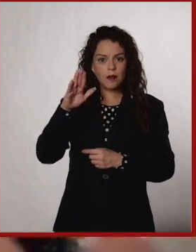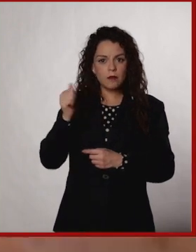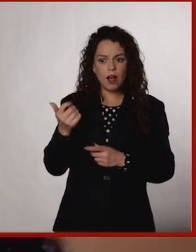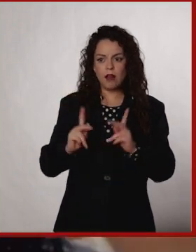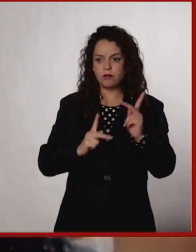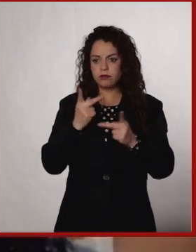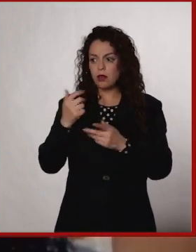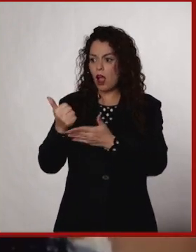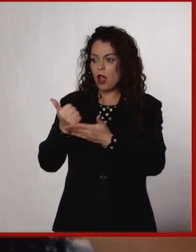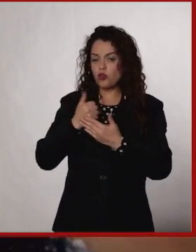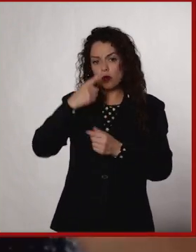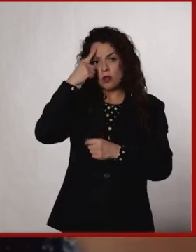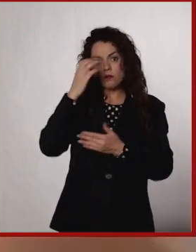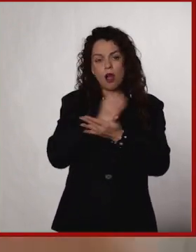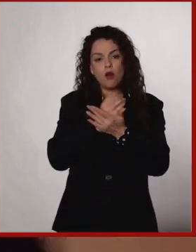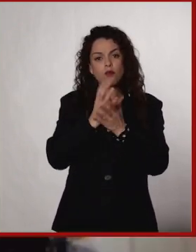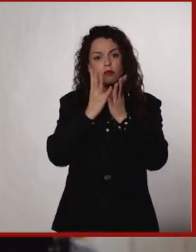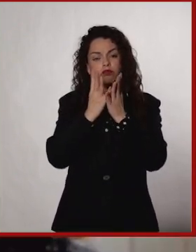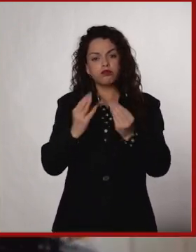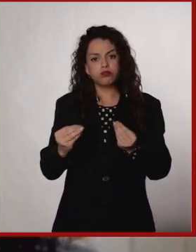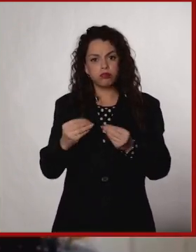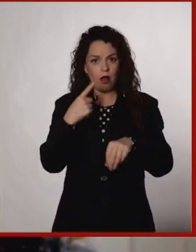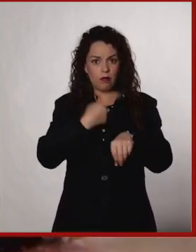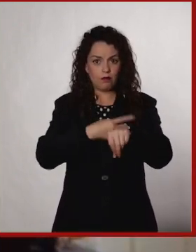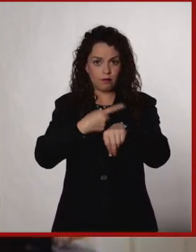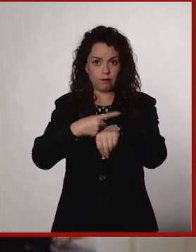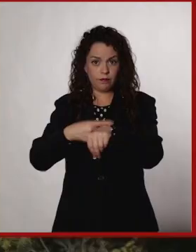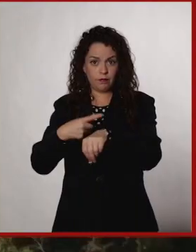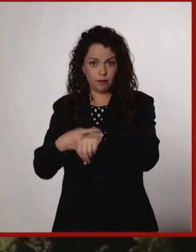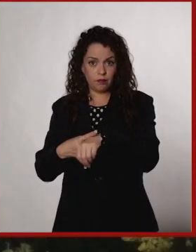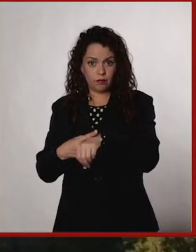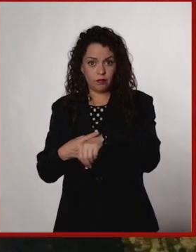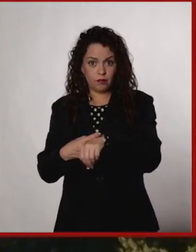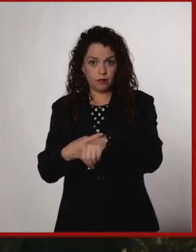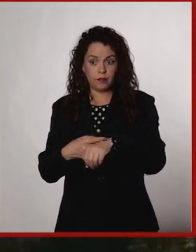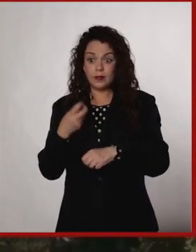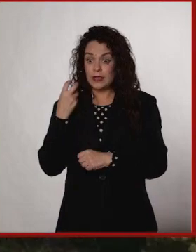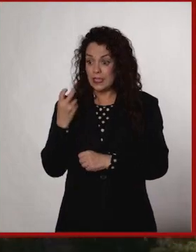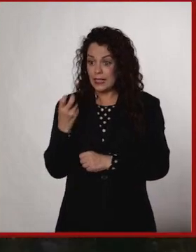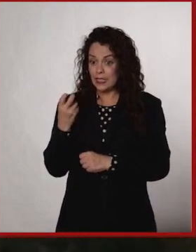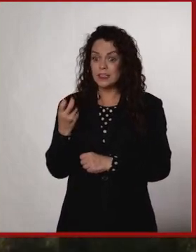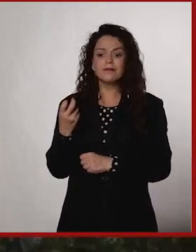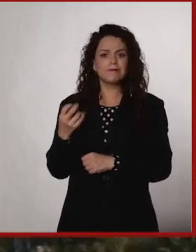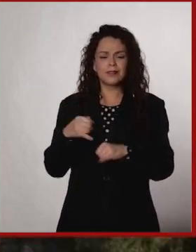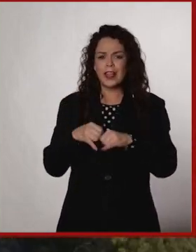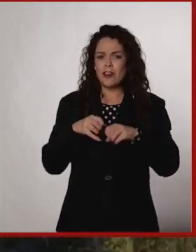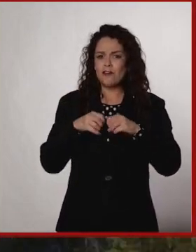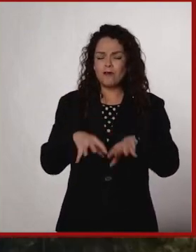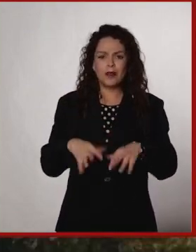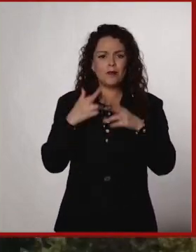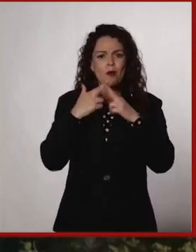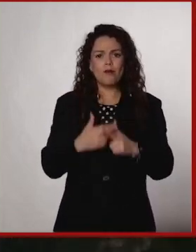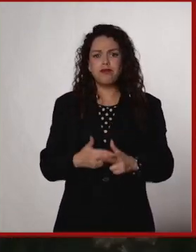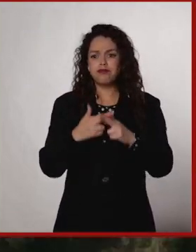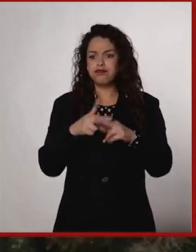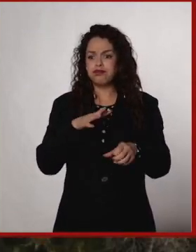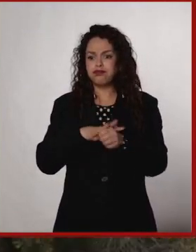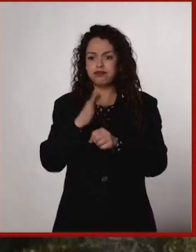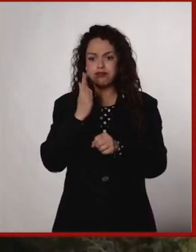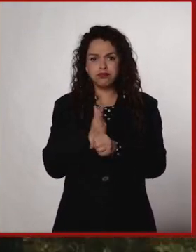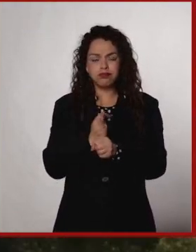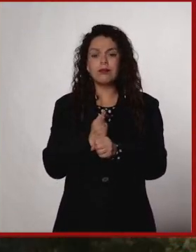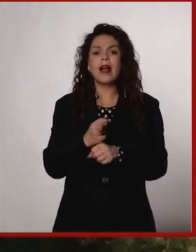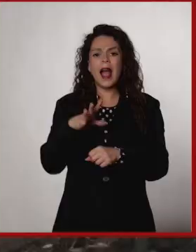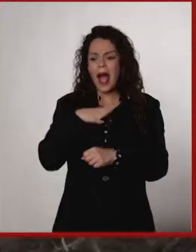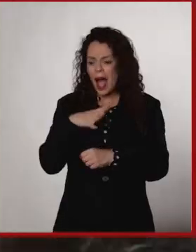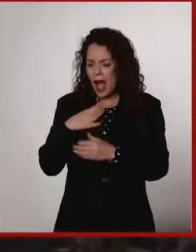hierbas que nos han ayudado a curar enfermedades. Ahí está. Ese acervo de información ahí